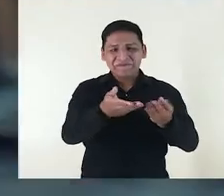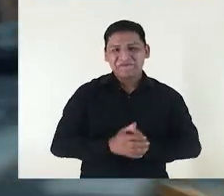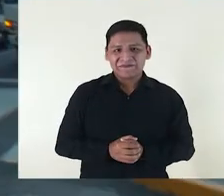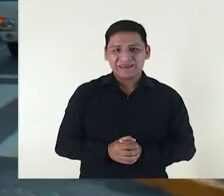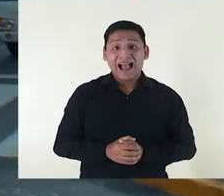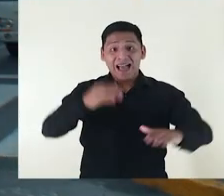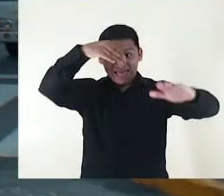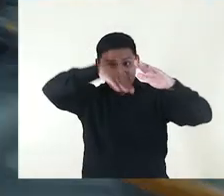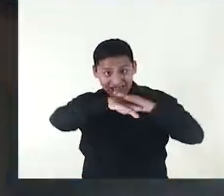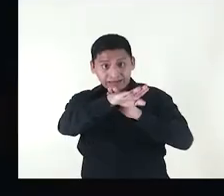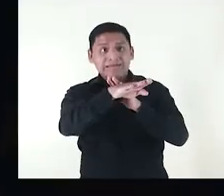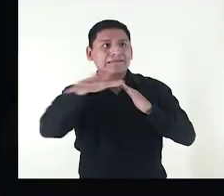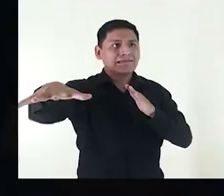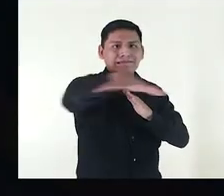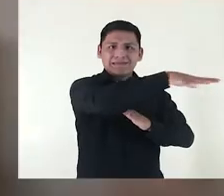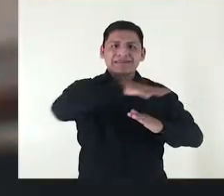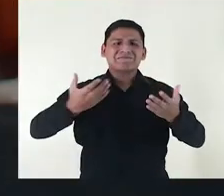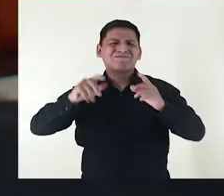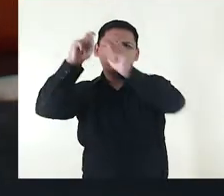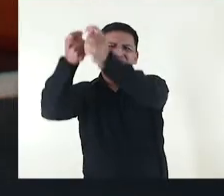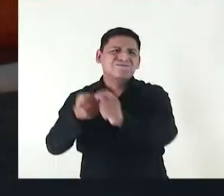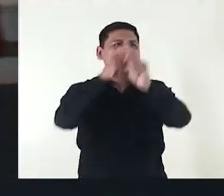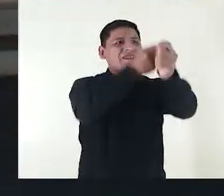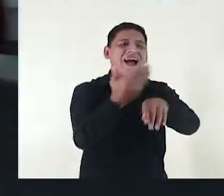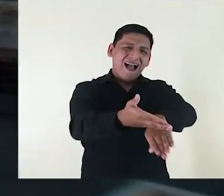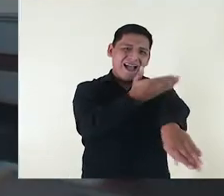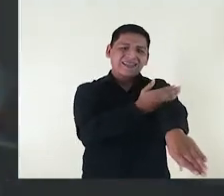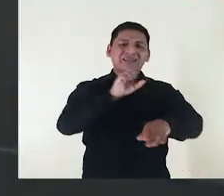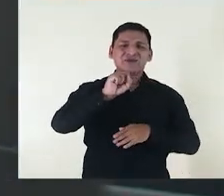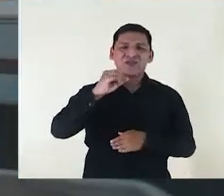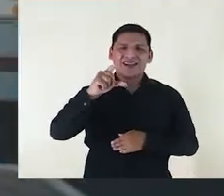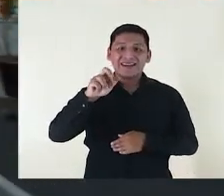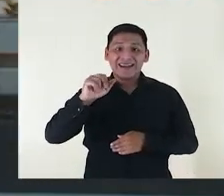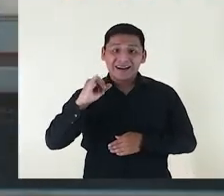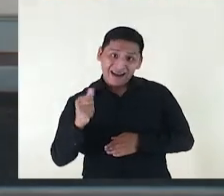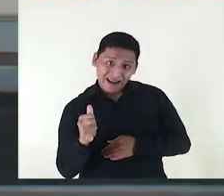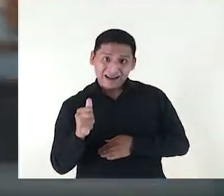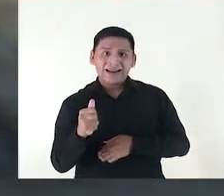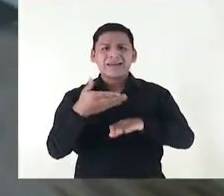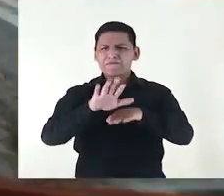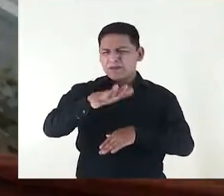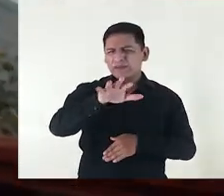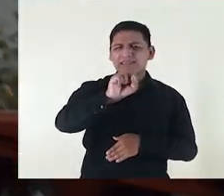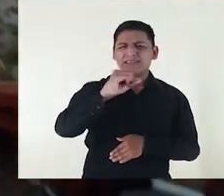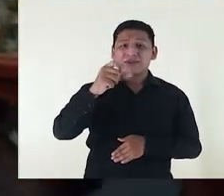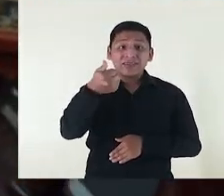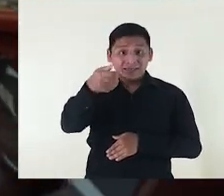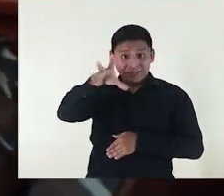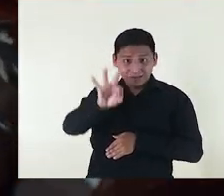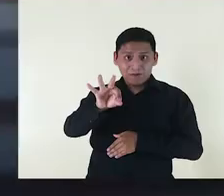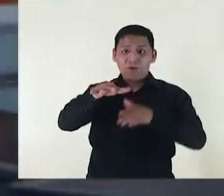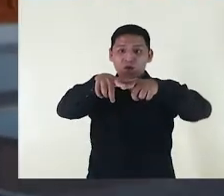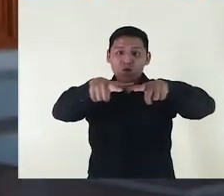esquina de su época virreinal. Por dentro hay añadiduras a la escultura original de la casa solariega, que debieron haber sido hechas en el